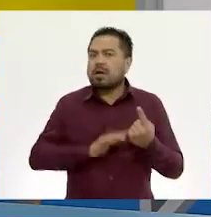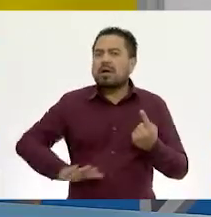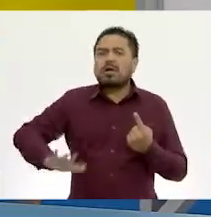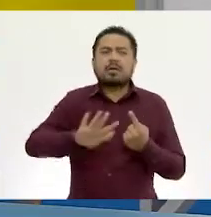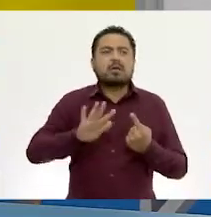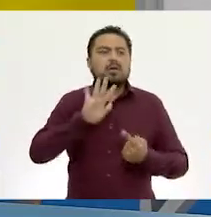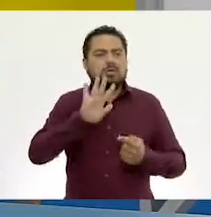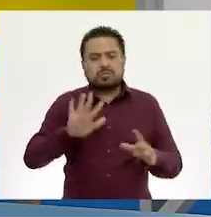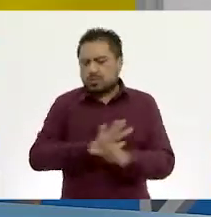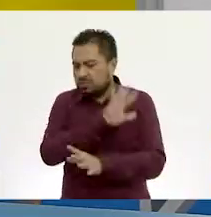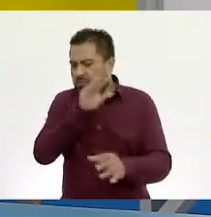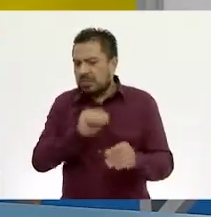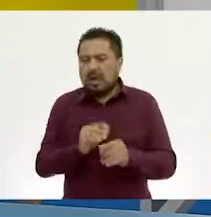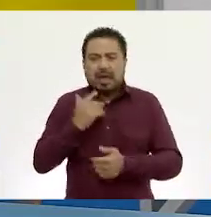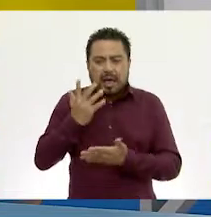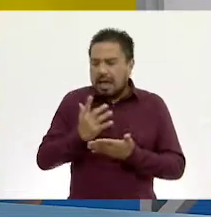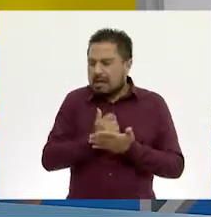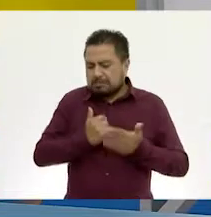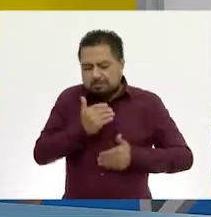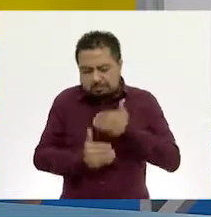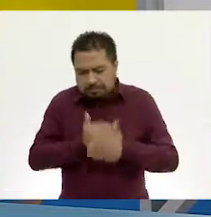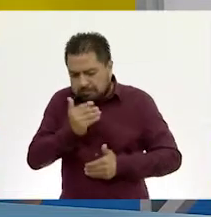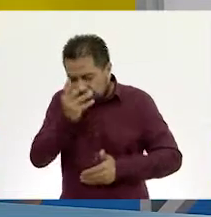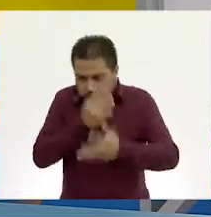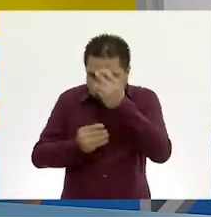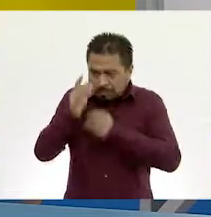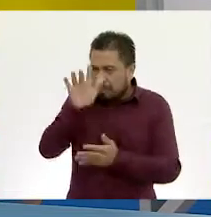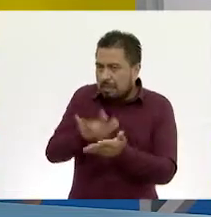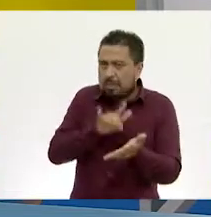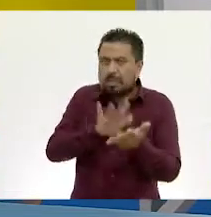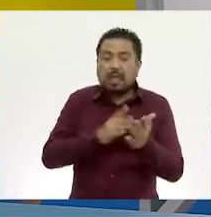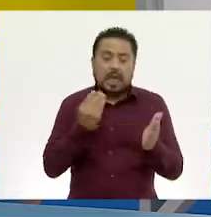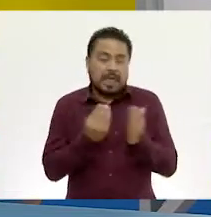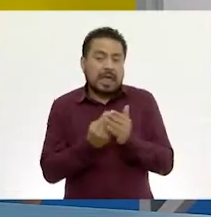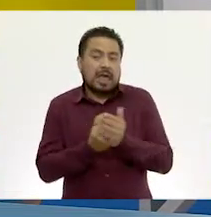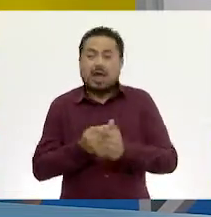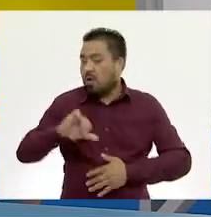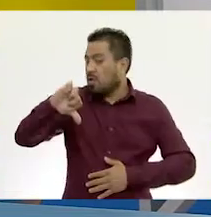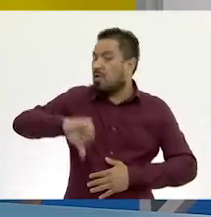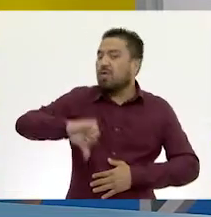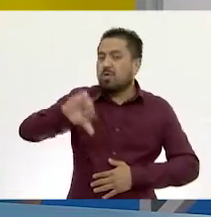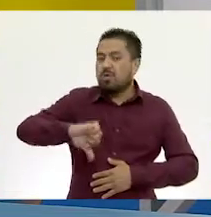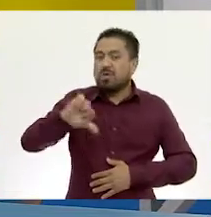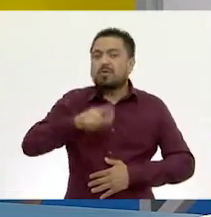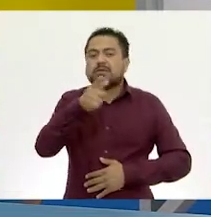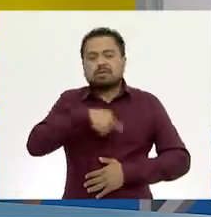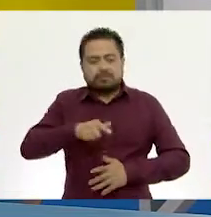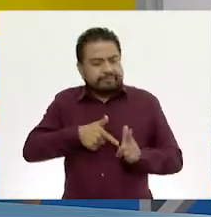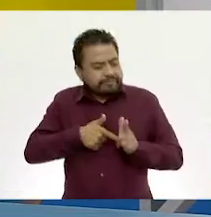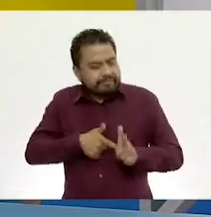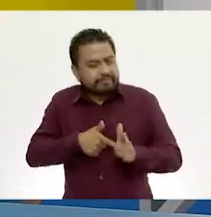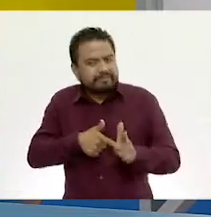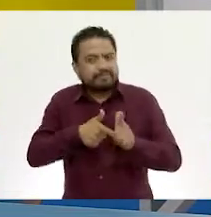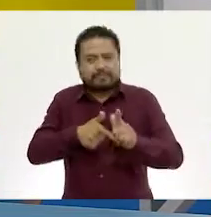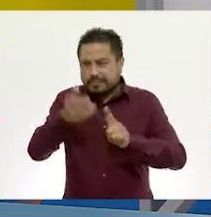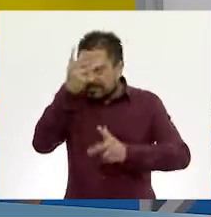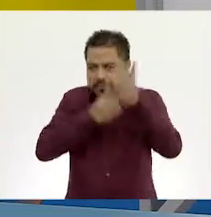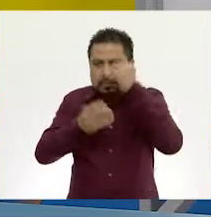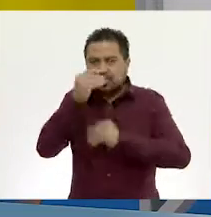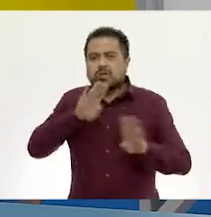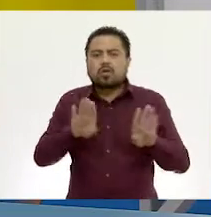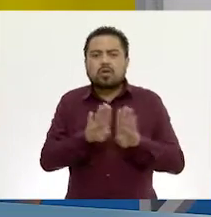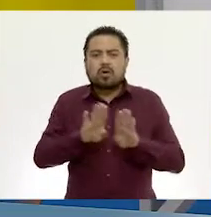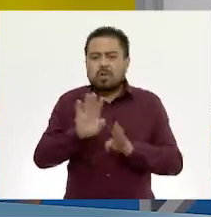todos con muchas ganas de seguir aprendiendo. Ajá. La clase de hoy, chicos, vamos a seguir aprendiendo acerca de cómo